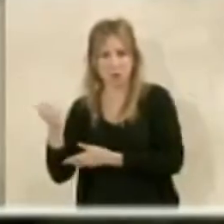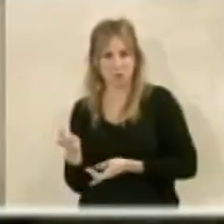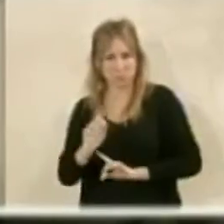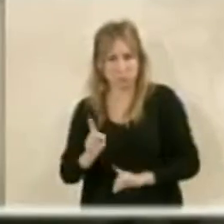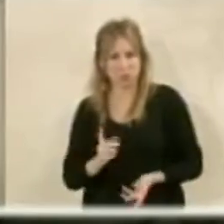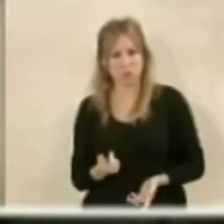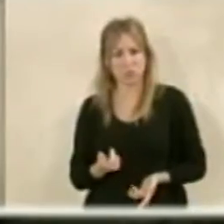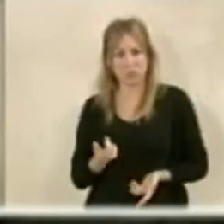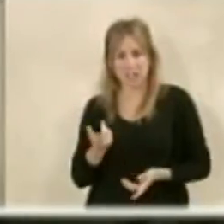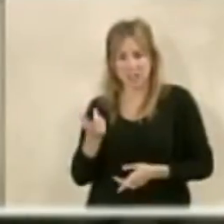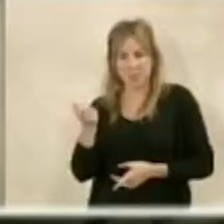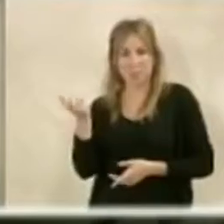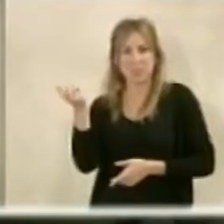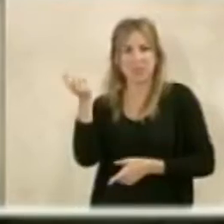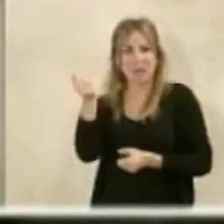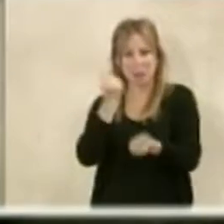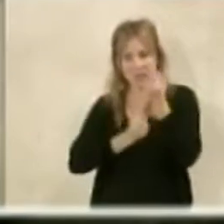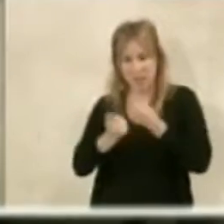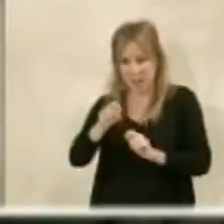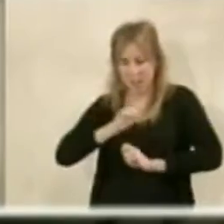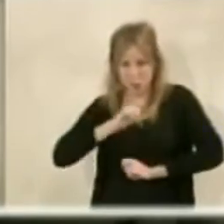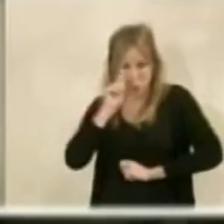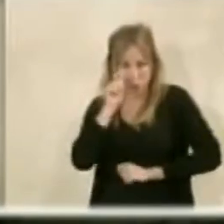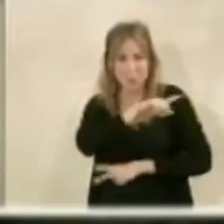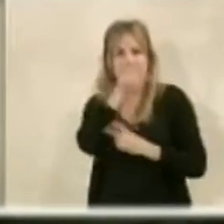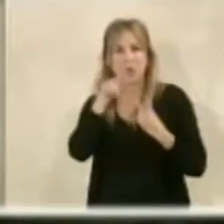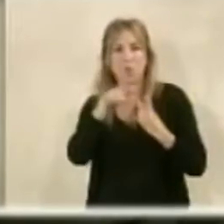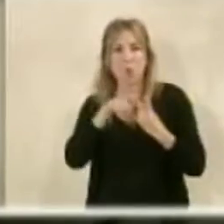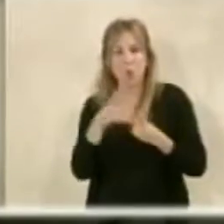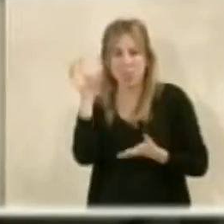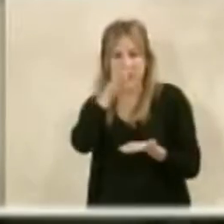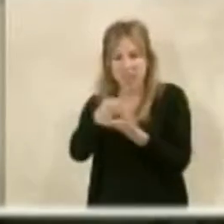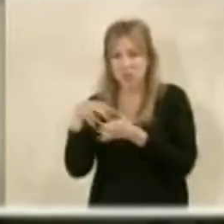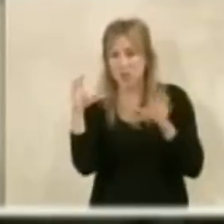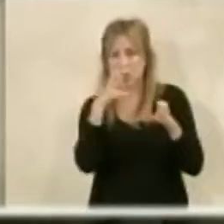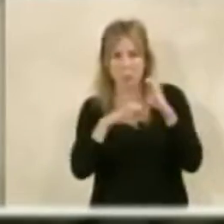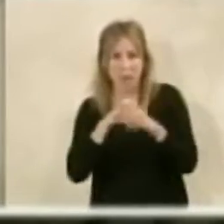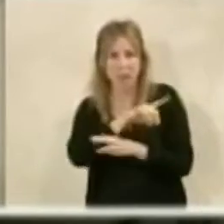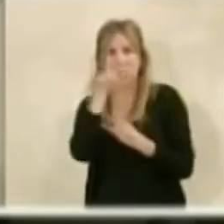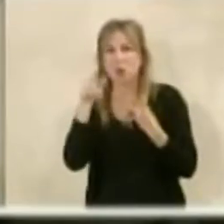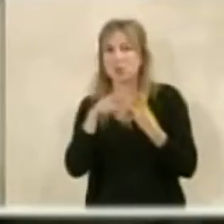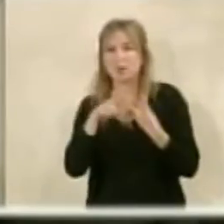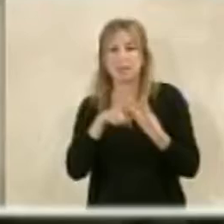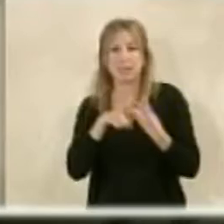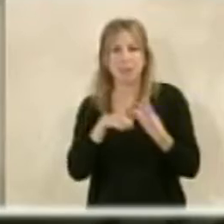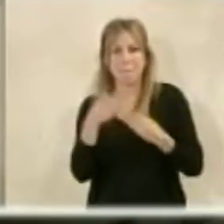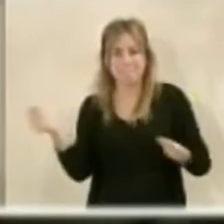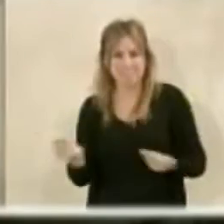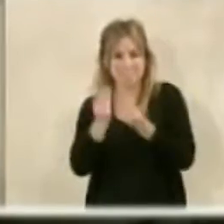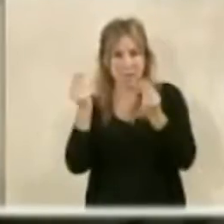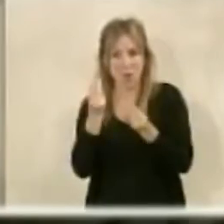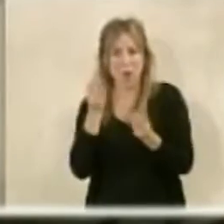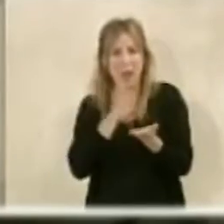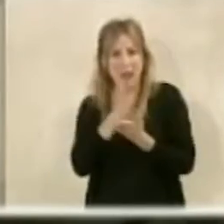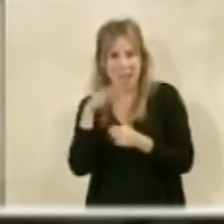capitalidad es cultura, la capitalidad es atractivo turístico, la capitalidad es centro de comunicaciones, la capitalidad es mejor en los